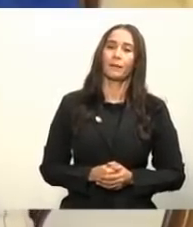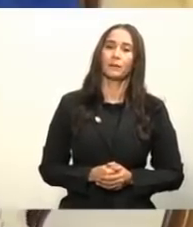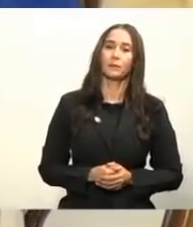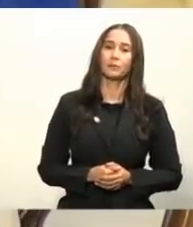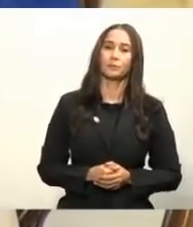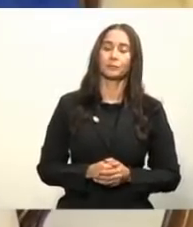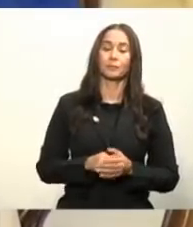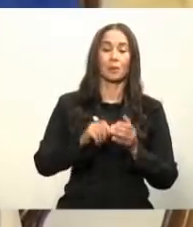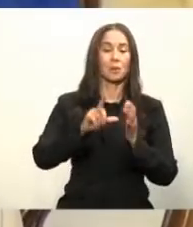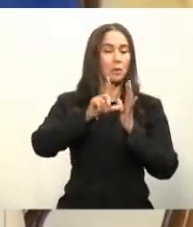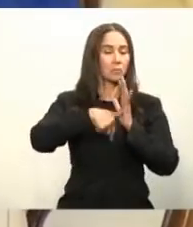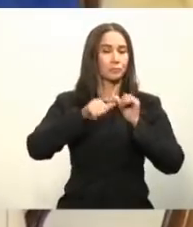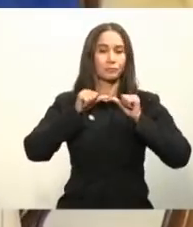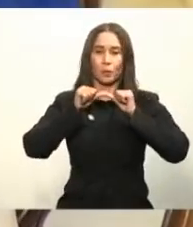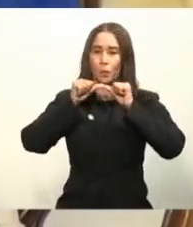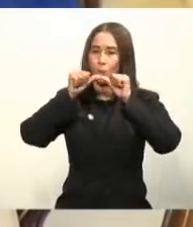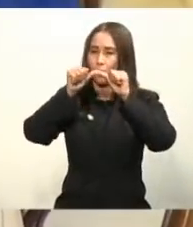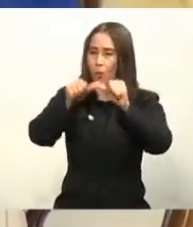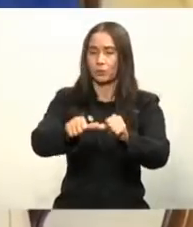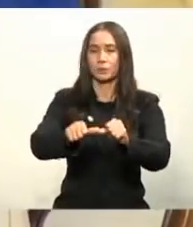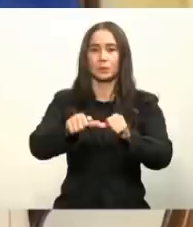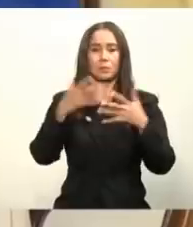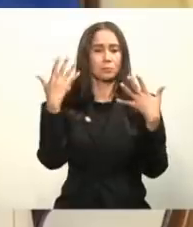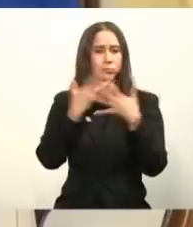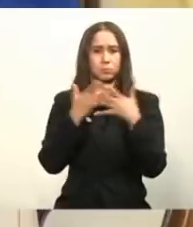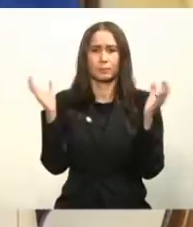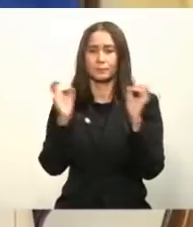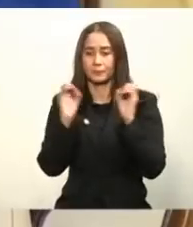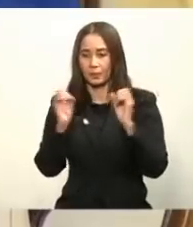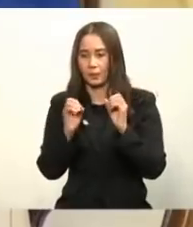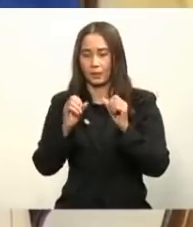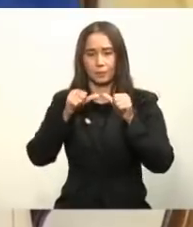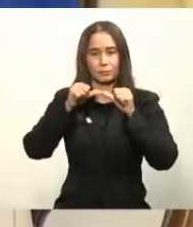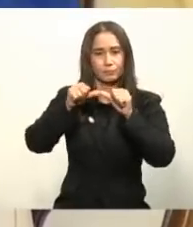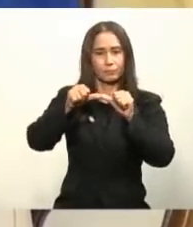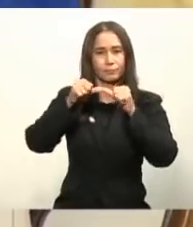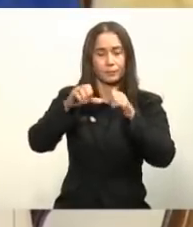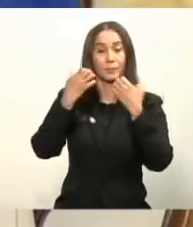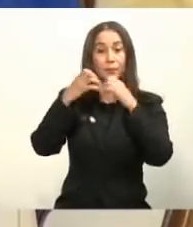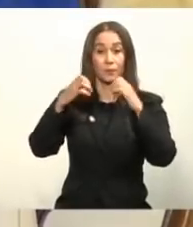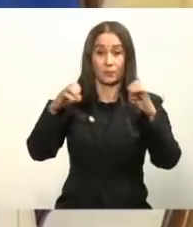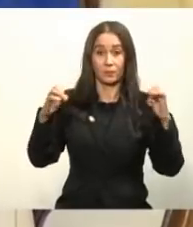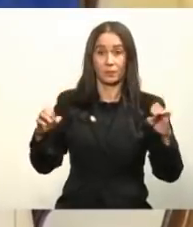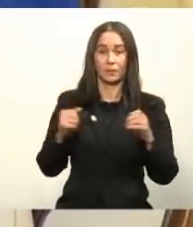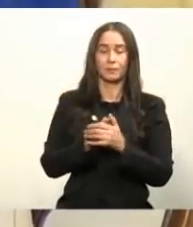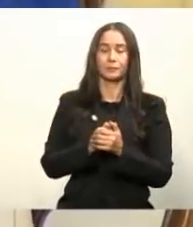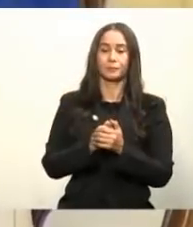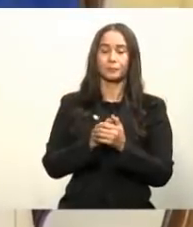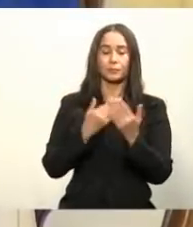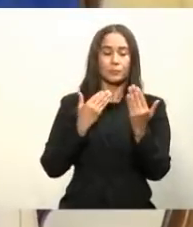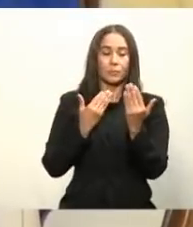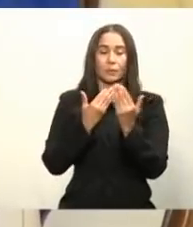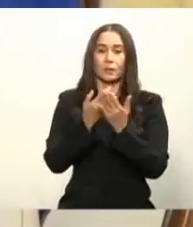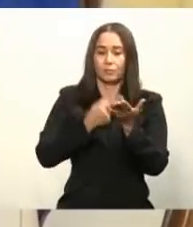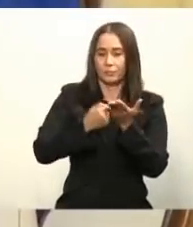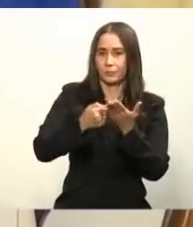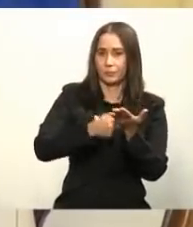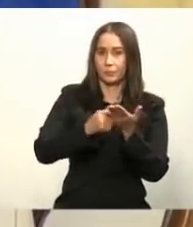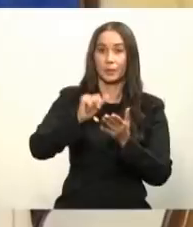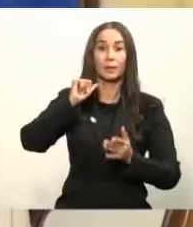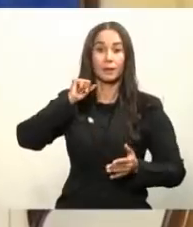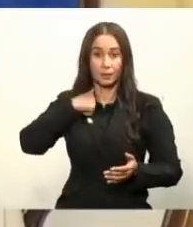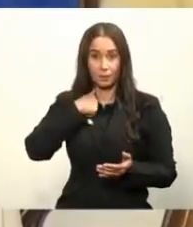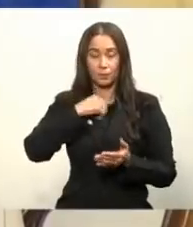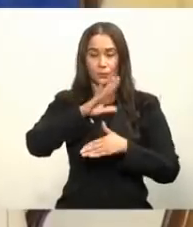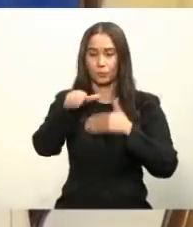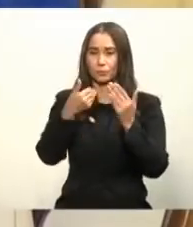tuvimos miedo y no descansamos hasta lograr esa meta. Iniciamos ese acercamiento inmediatamente en agosto con